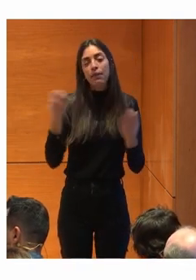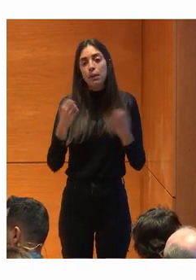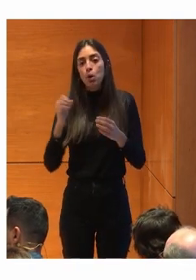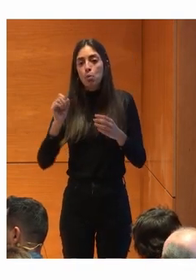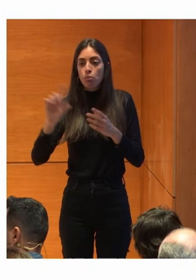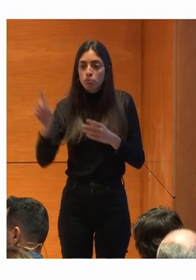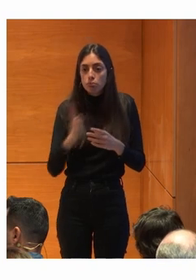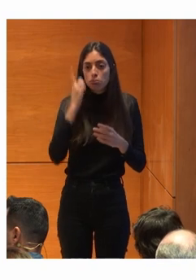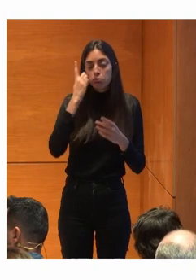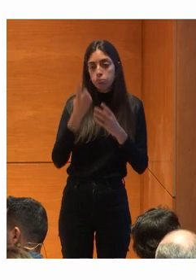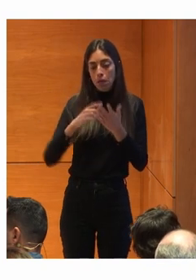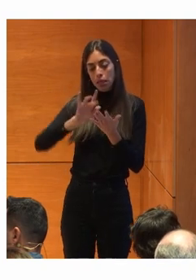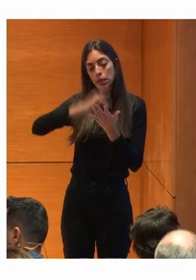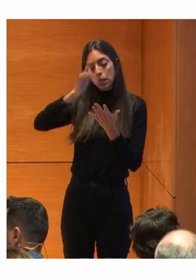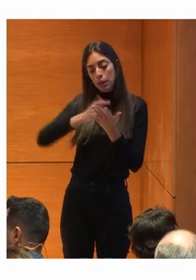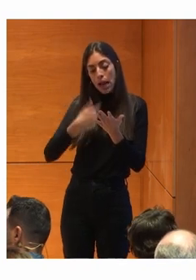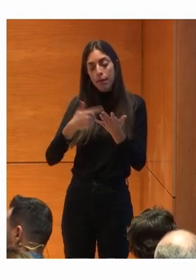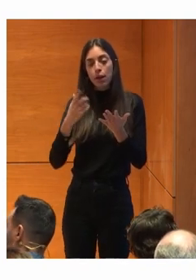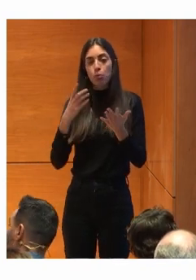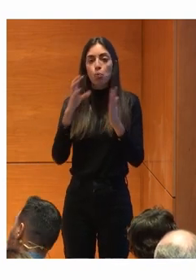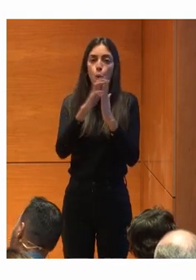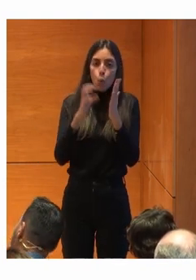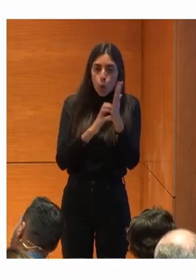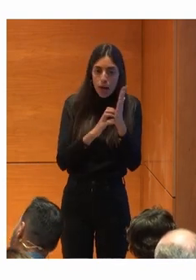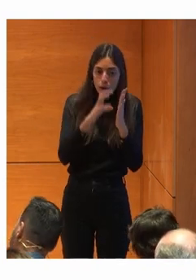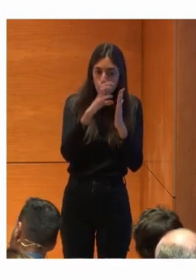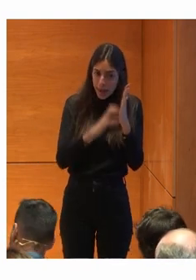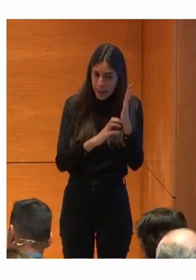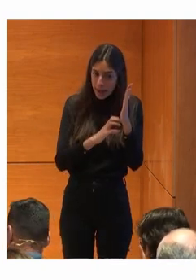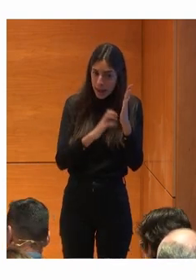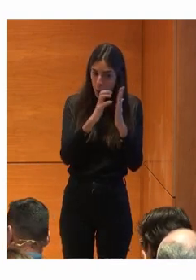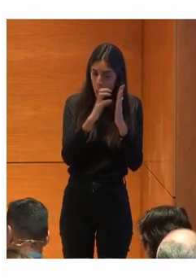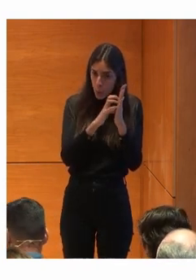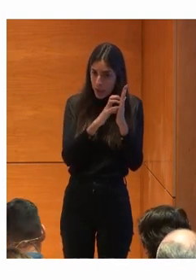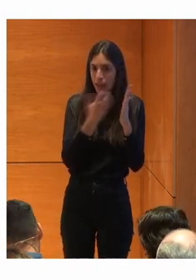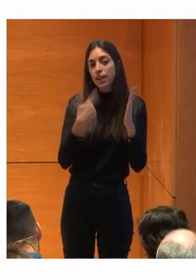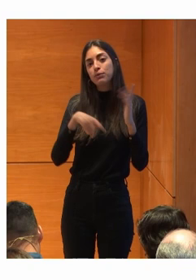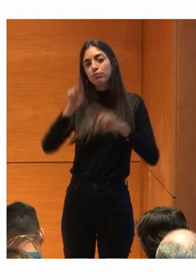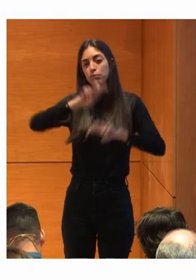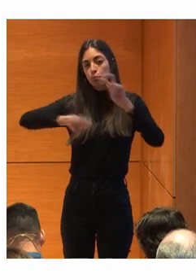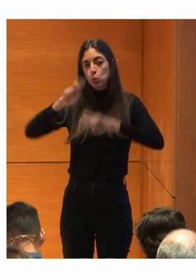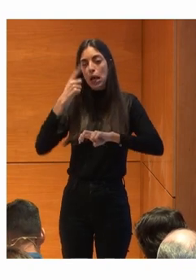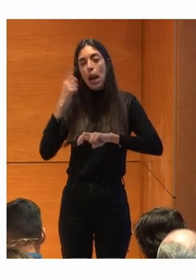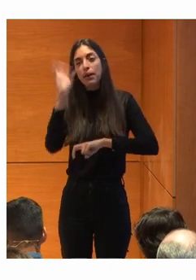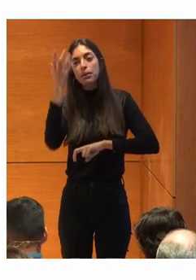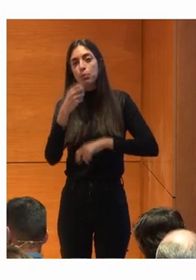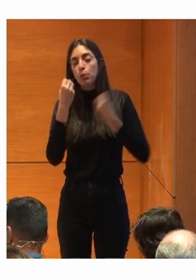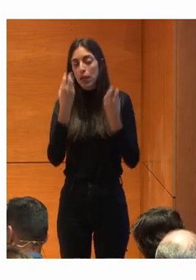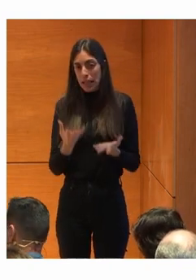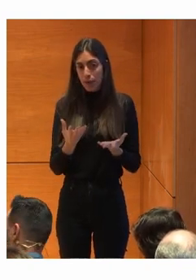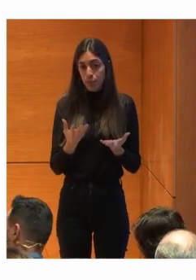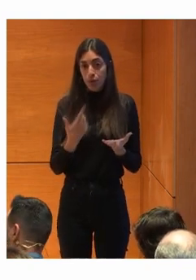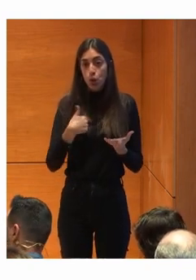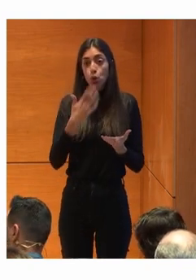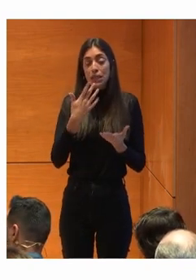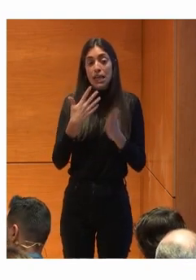Buscar la app Luego decir Qué es Cuenca Lo que quiere buscar Y luego ya tengo la opción De resultado Del meteorológico Con el asistente de voz